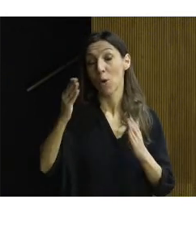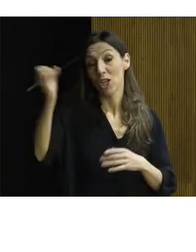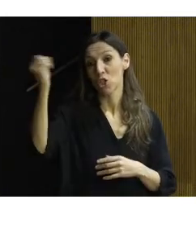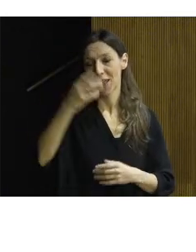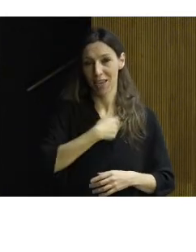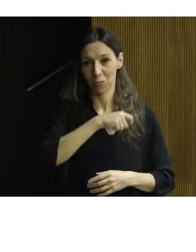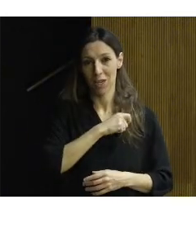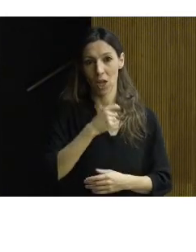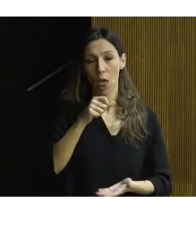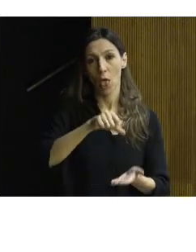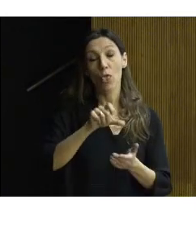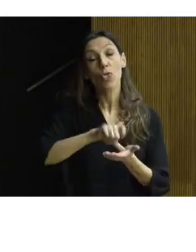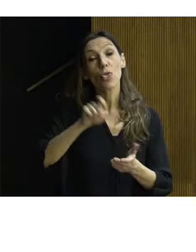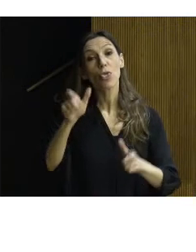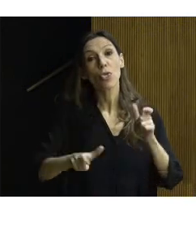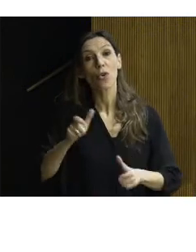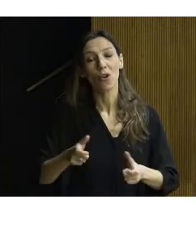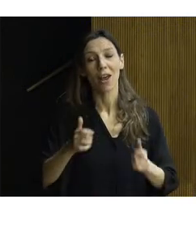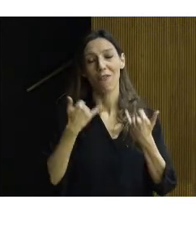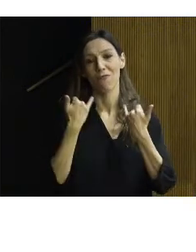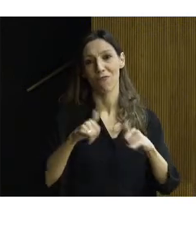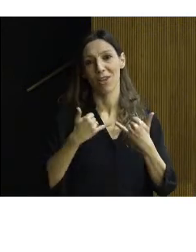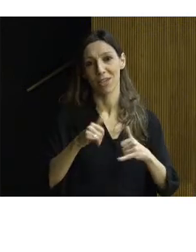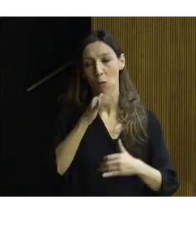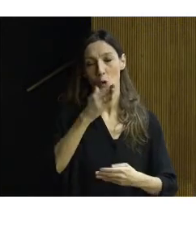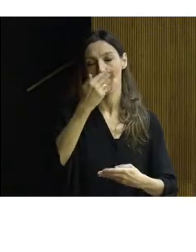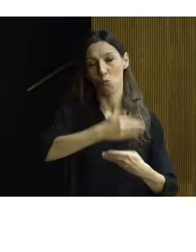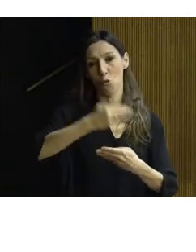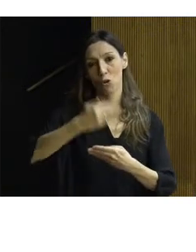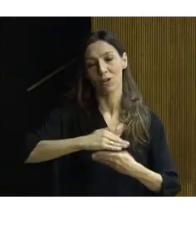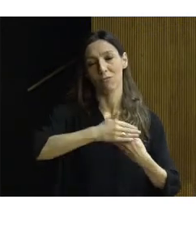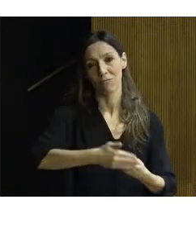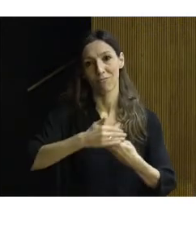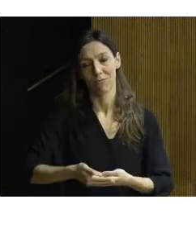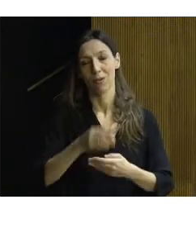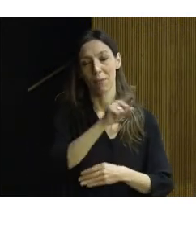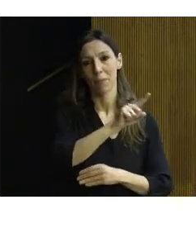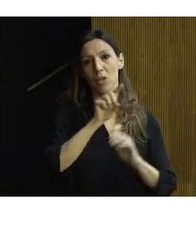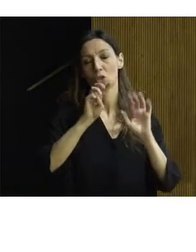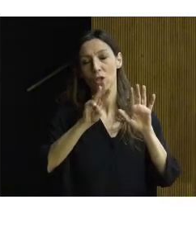celebran la inauguración oficial del derribo de las murallas ordenado por Josevi Estrada en 1872.